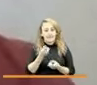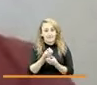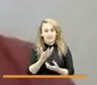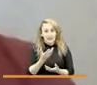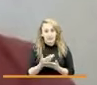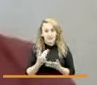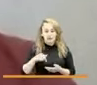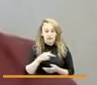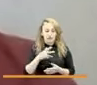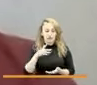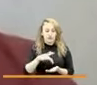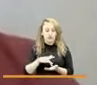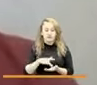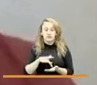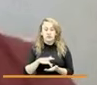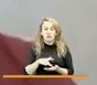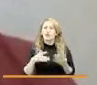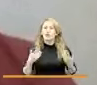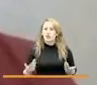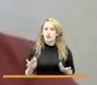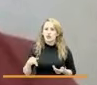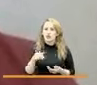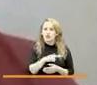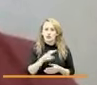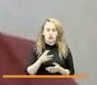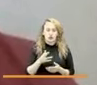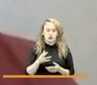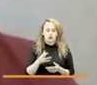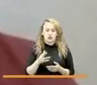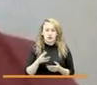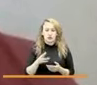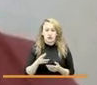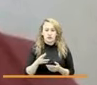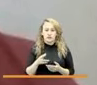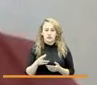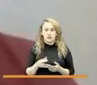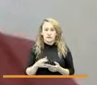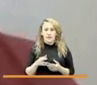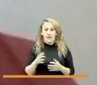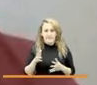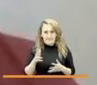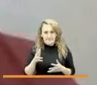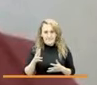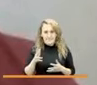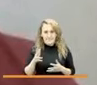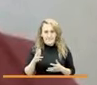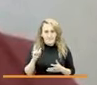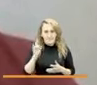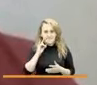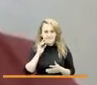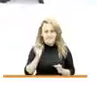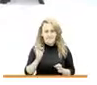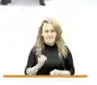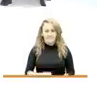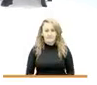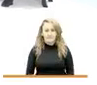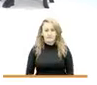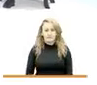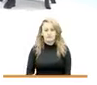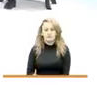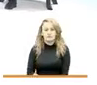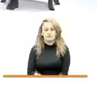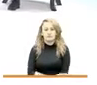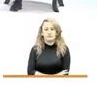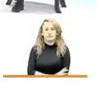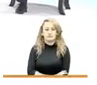participado pues nosotros no le tenemos no le no algo de problemas